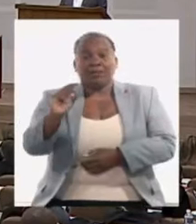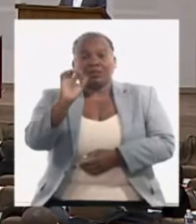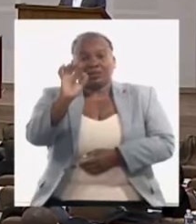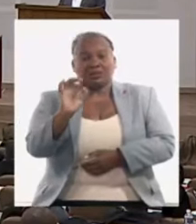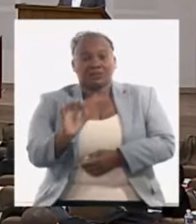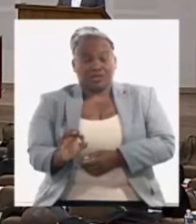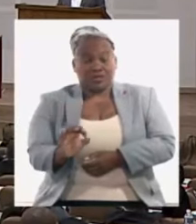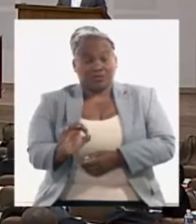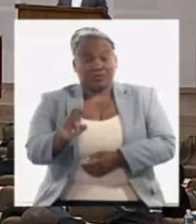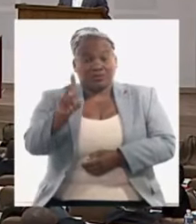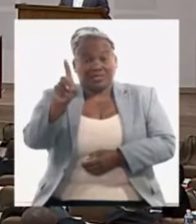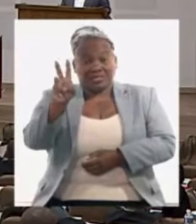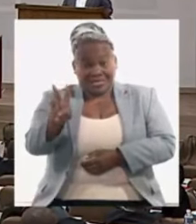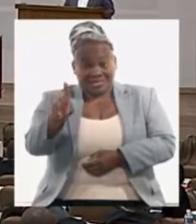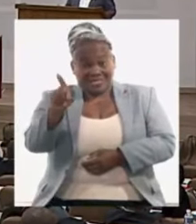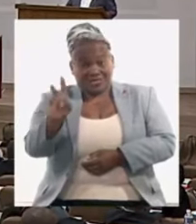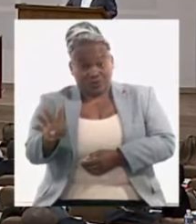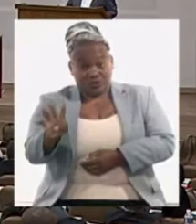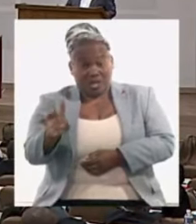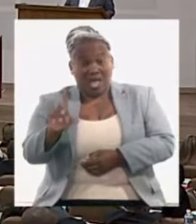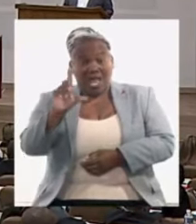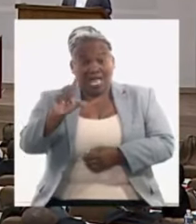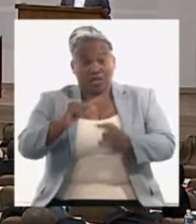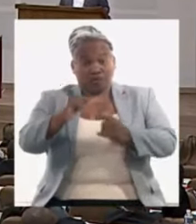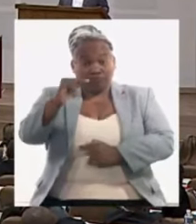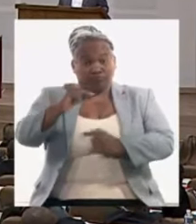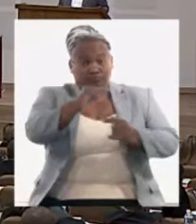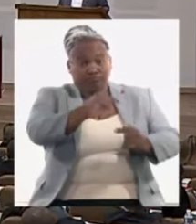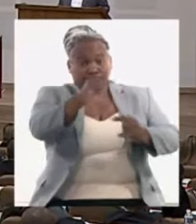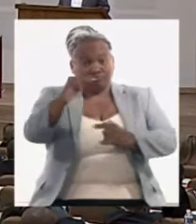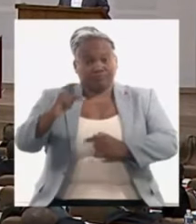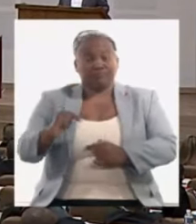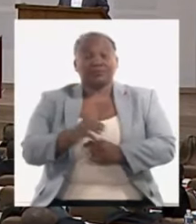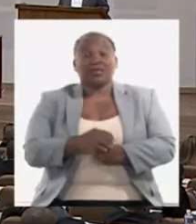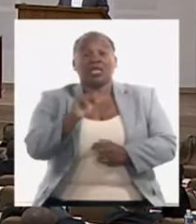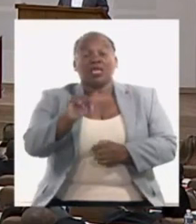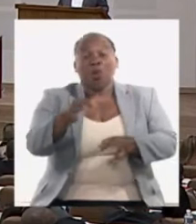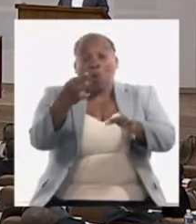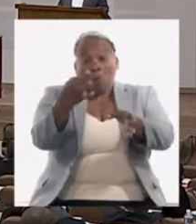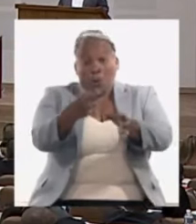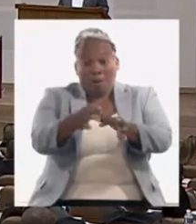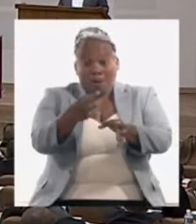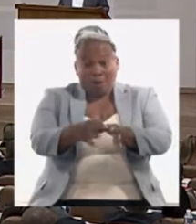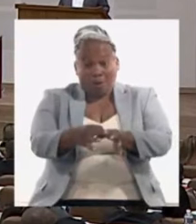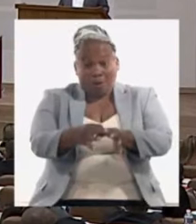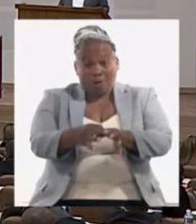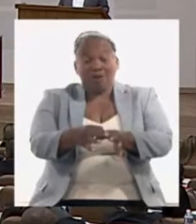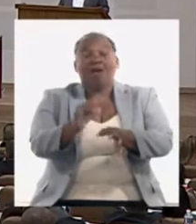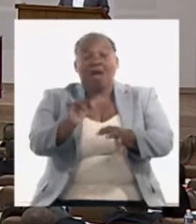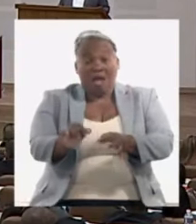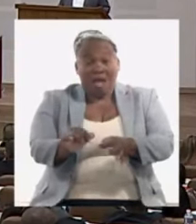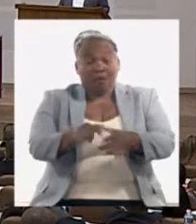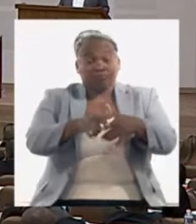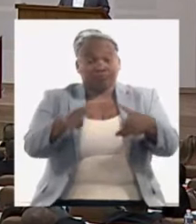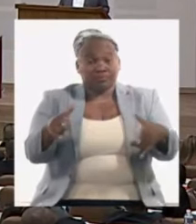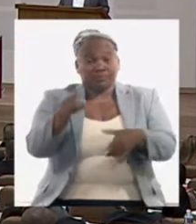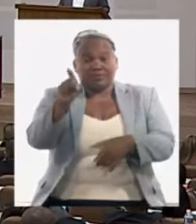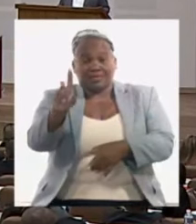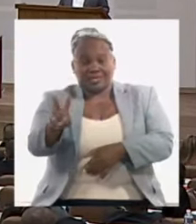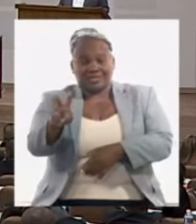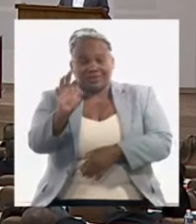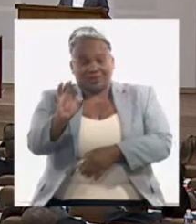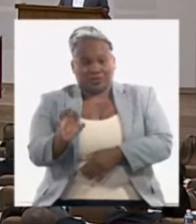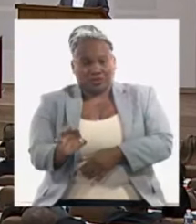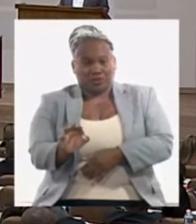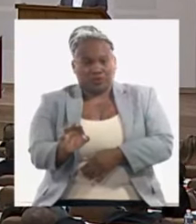para llegar a 314 millones de litros y en el caso de los huevos estamos proyectando un crecimiento del 13% llegaríamos a